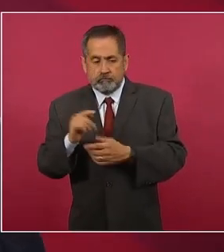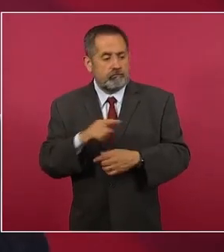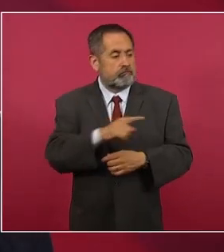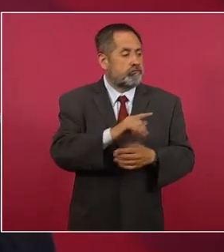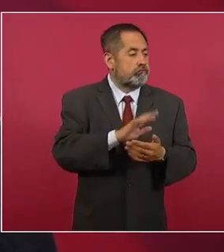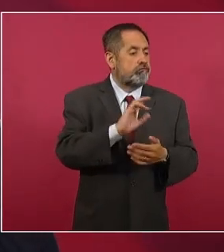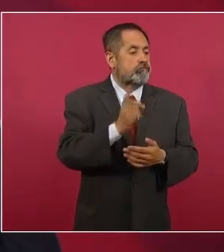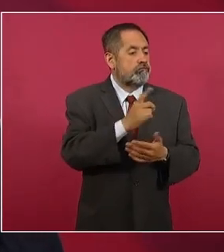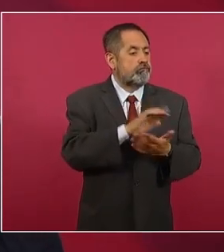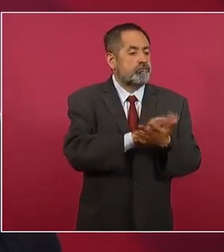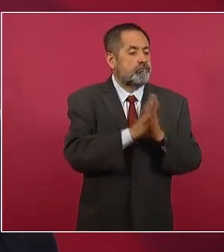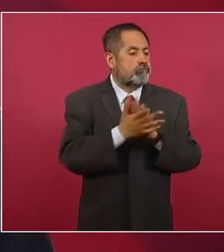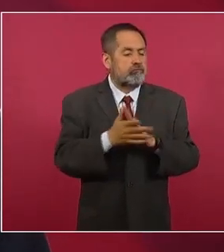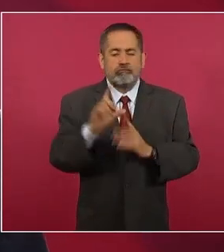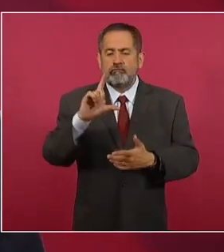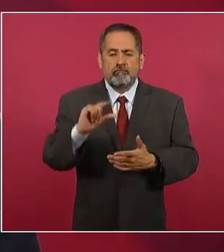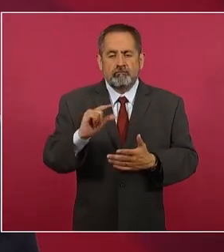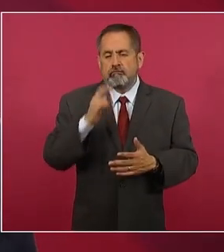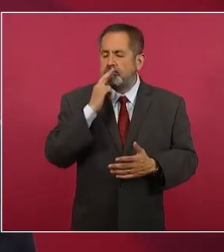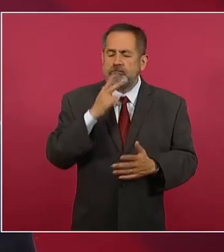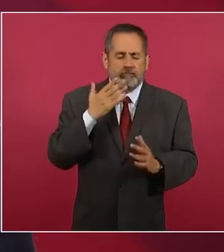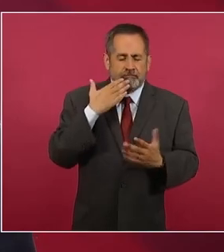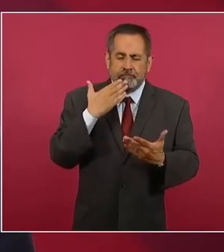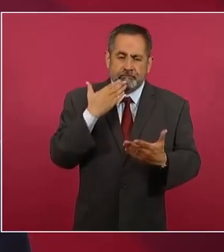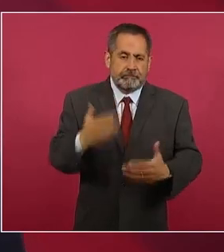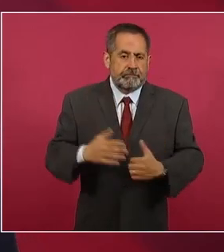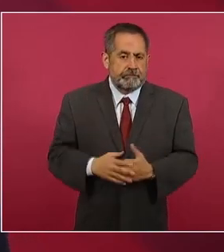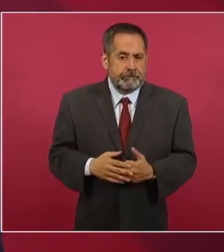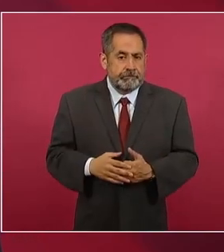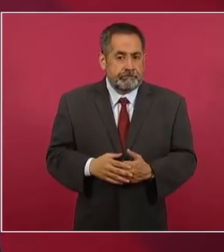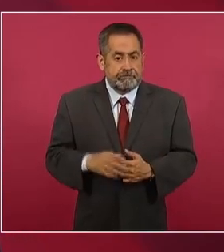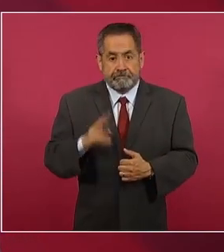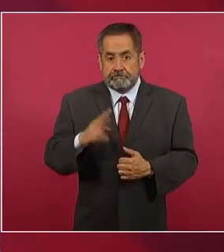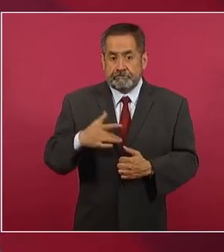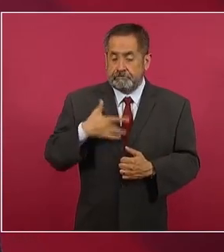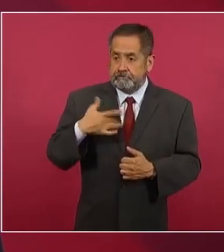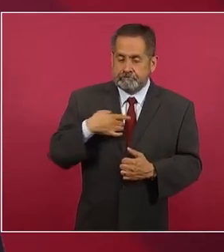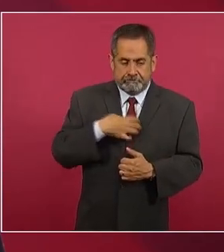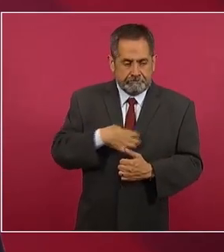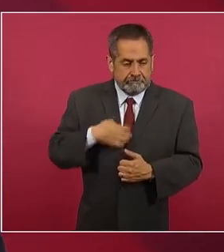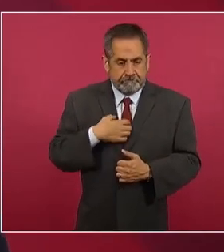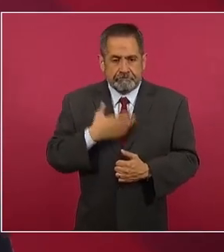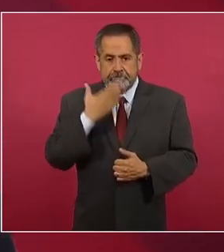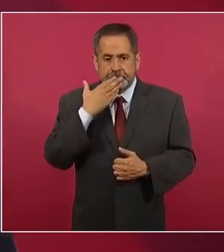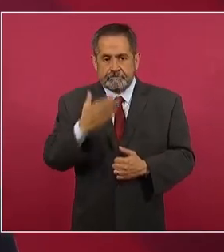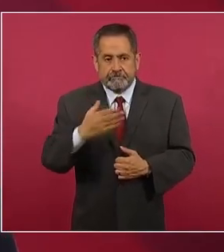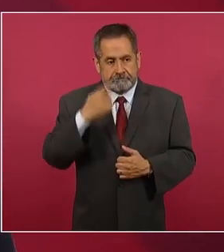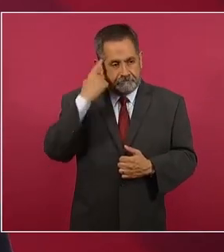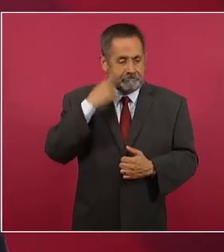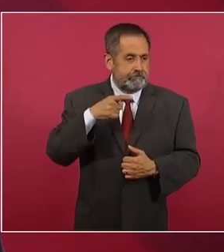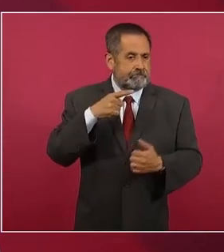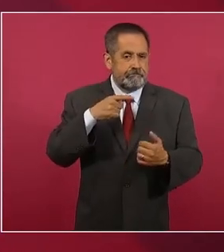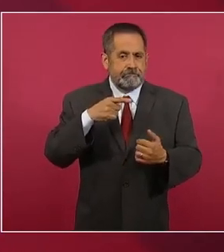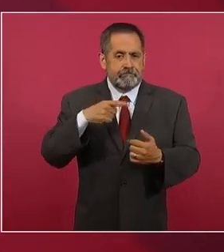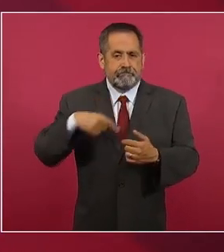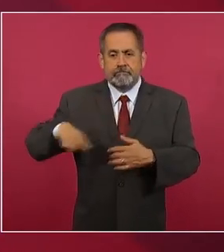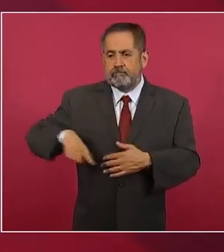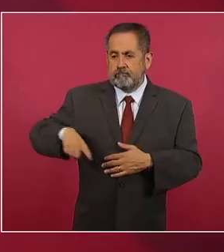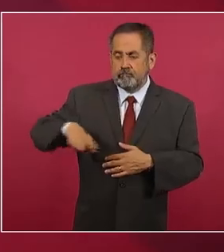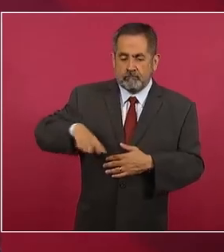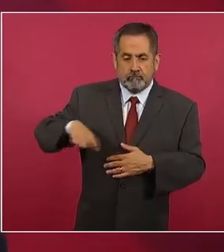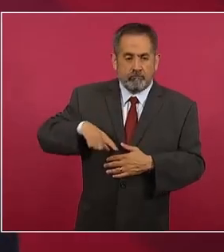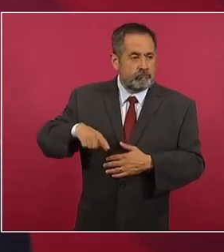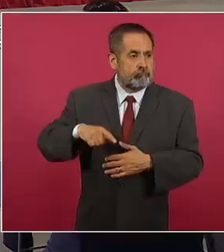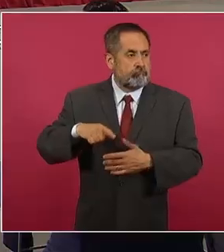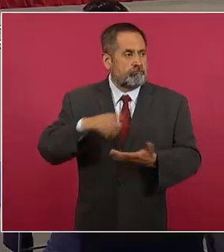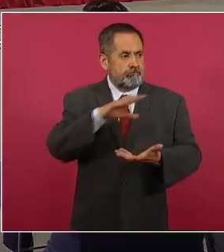cambio. Por eso, animados con esta base de contribución por parte del gobierno federal a